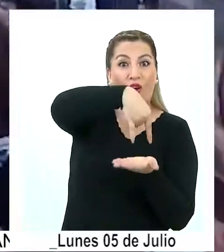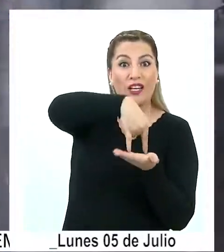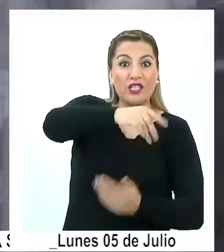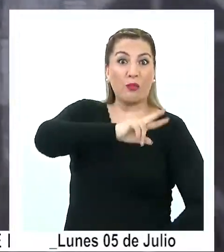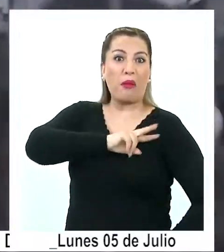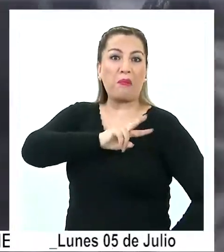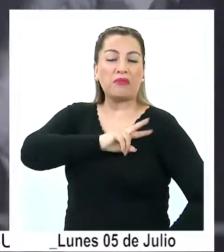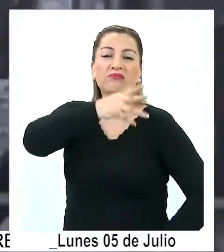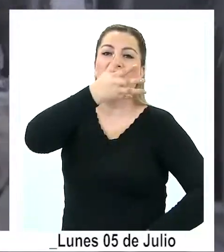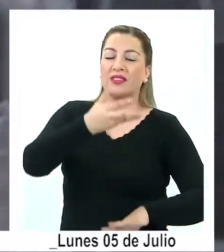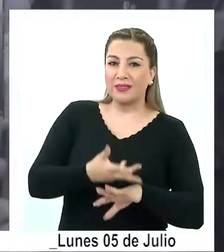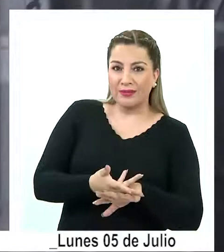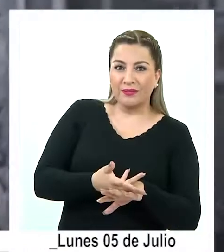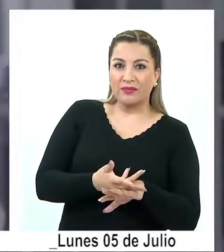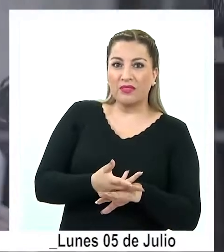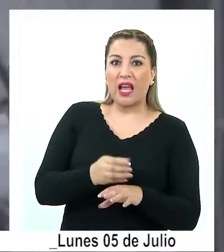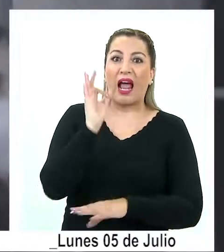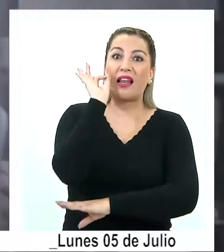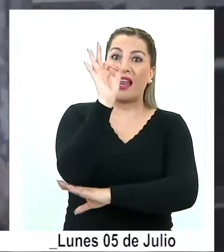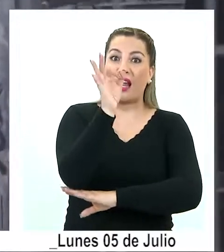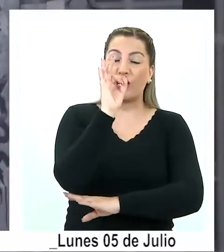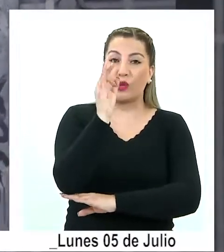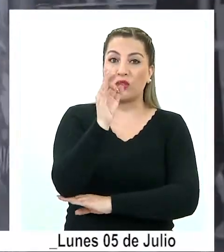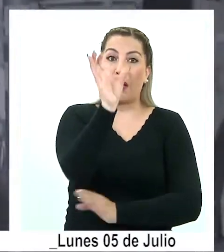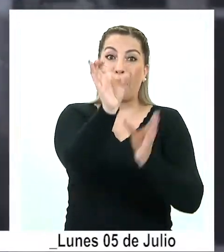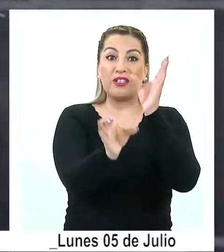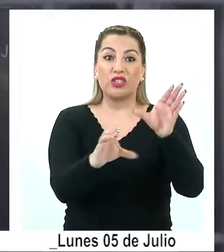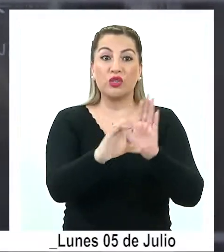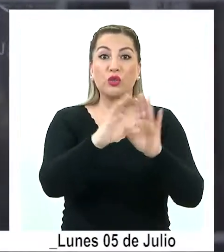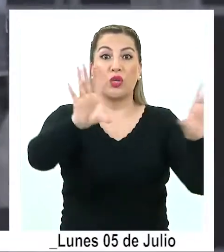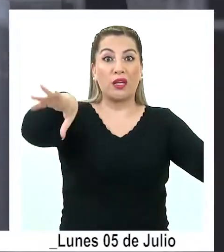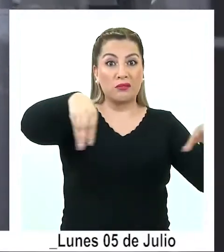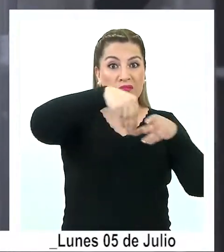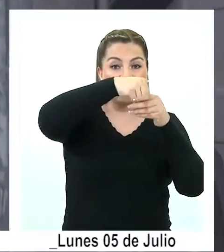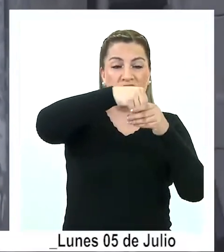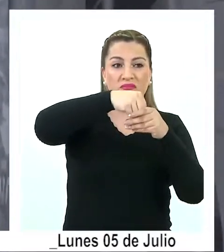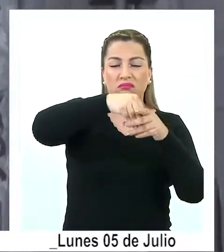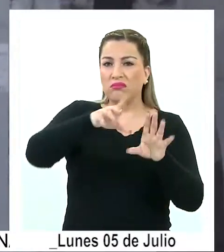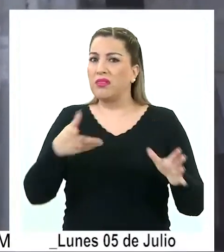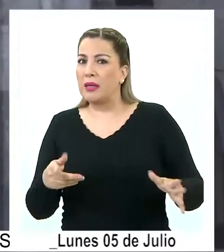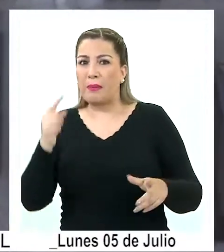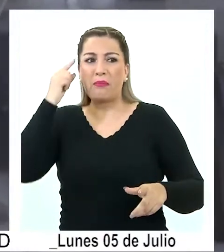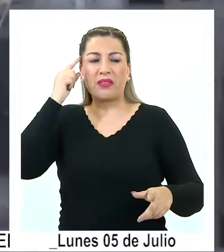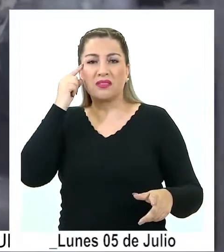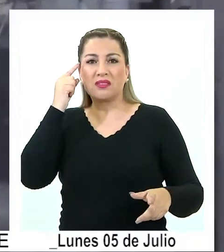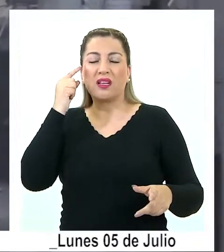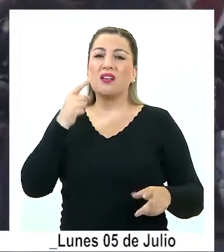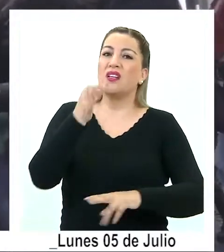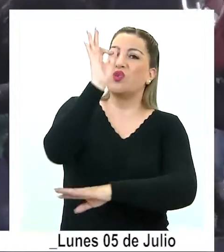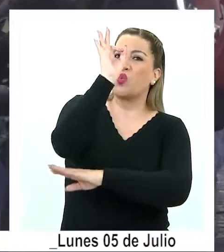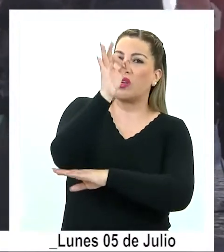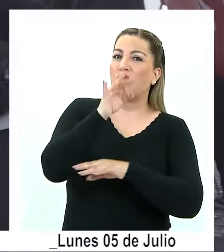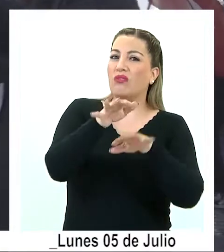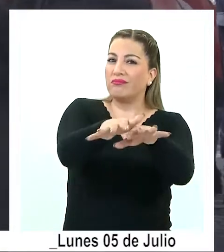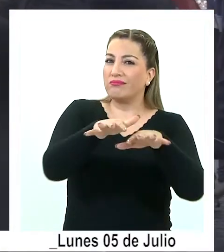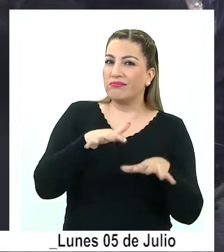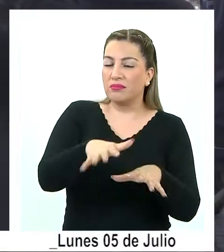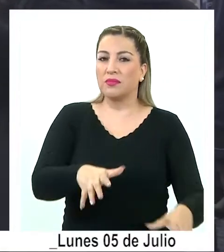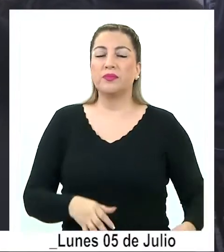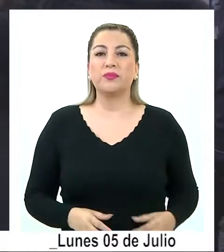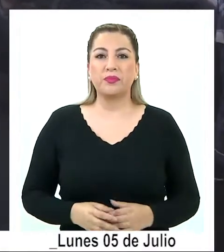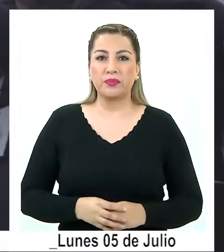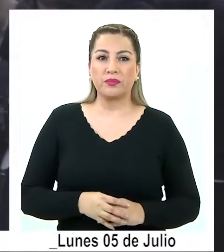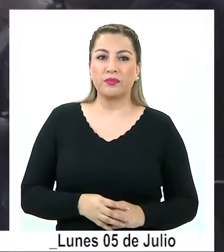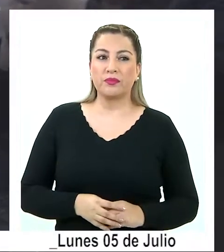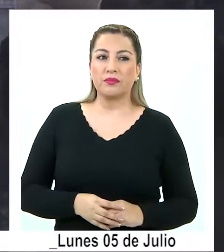Congreso Nacional, donde habían sido citados los constituyentes, amenazaron la fluidez del acto de